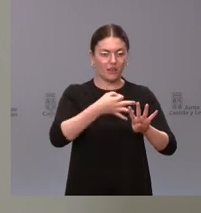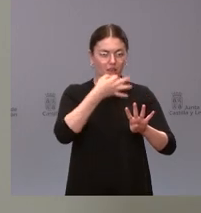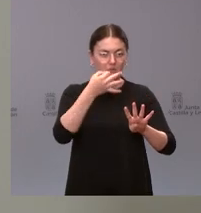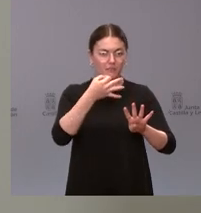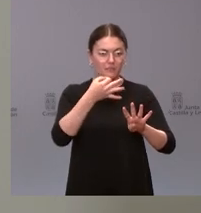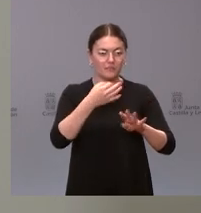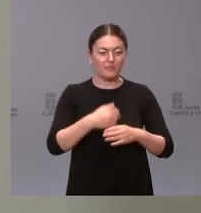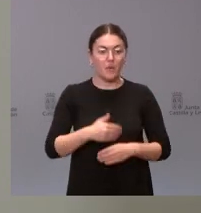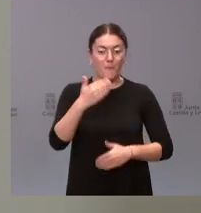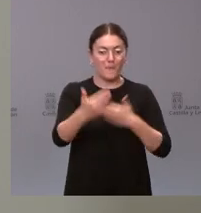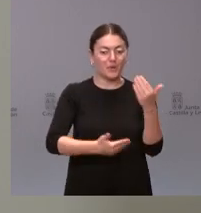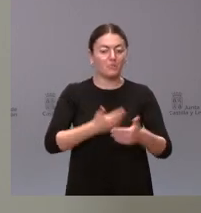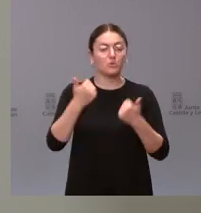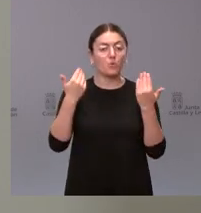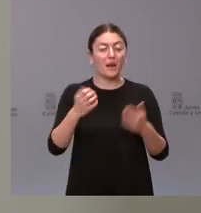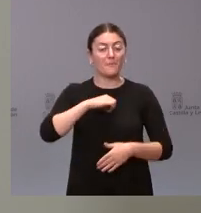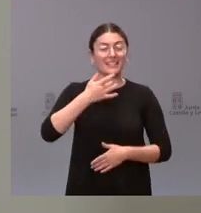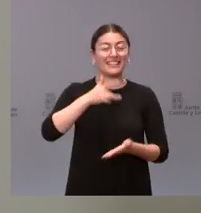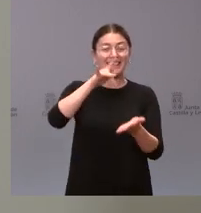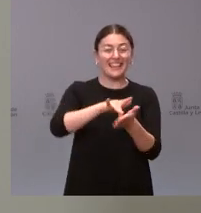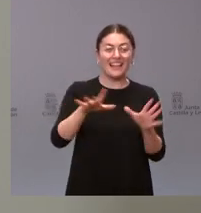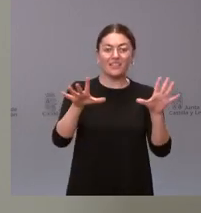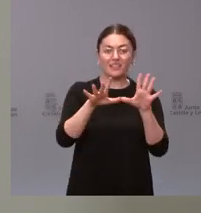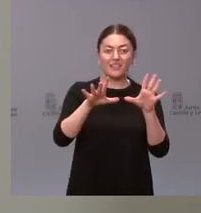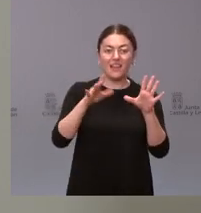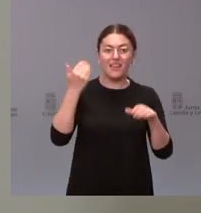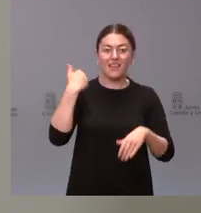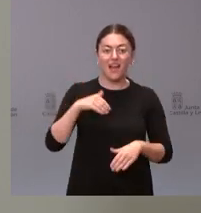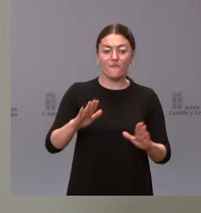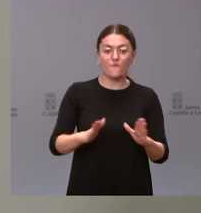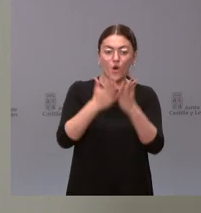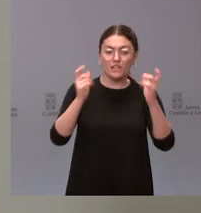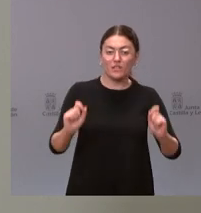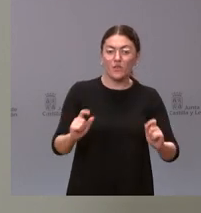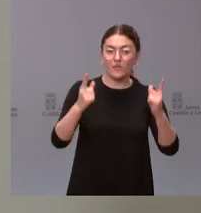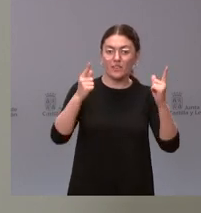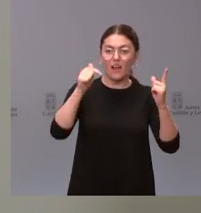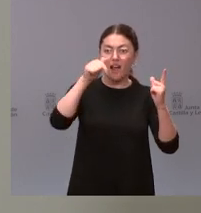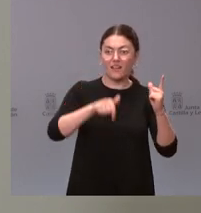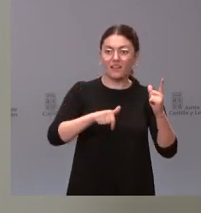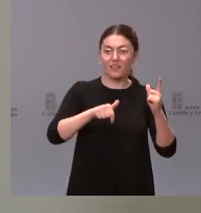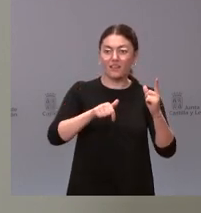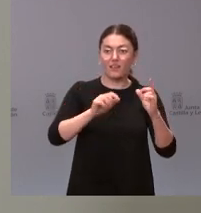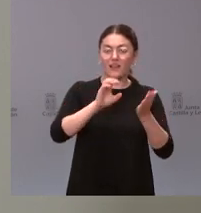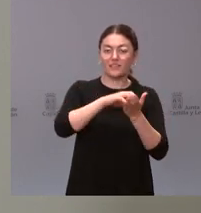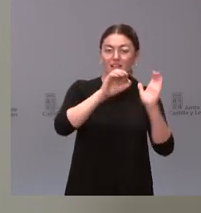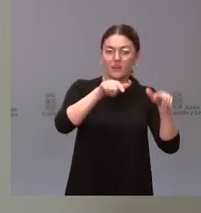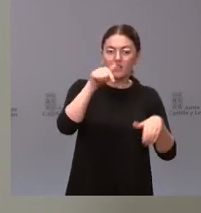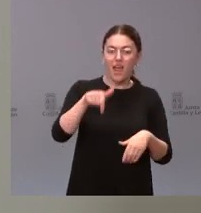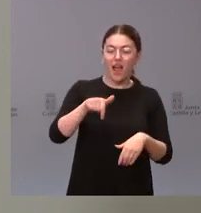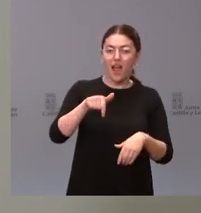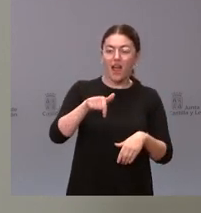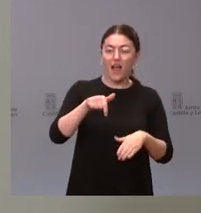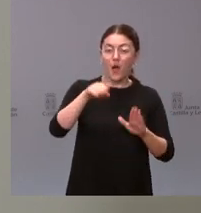el procedimiento es el siguiente mañana día 10 se publicará en el boletín oficial de la comunidad la orden por la que